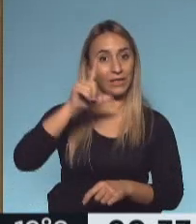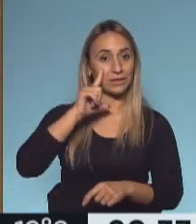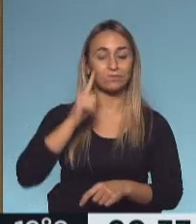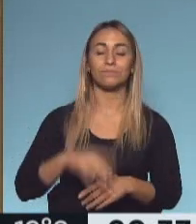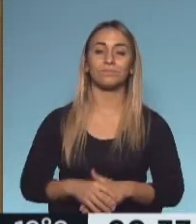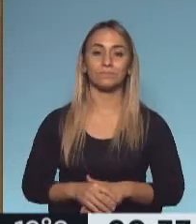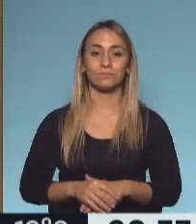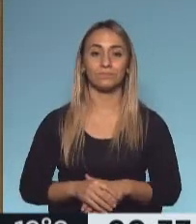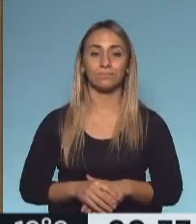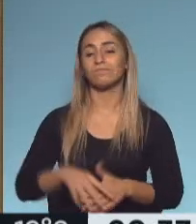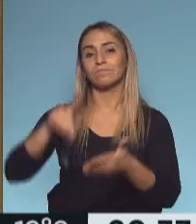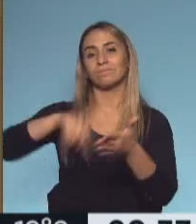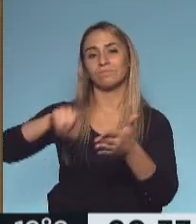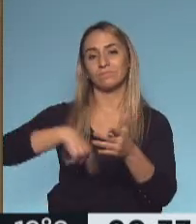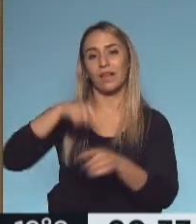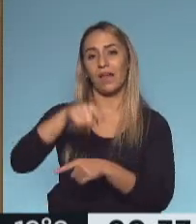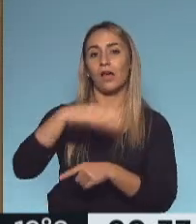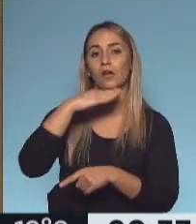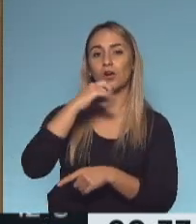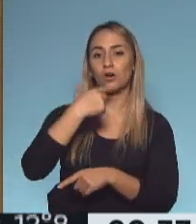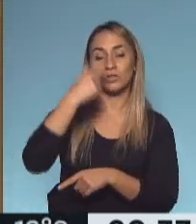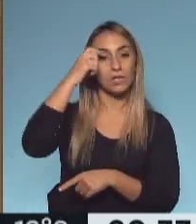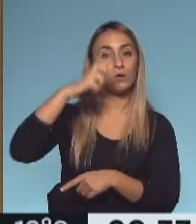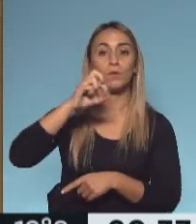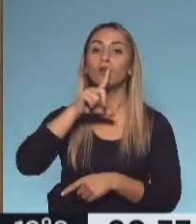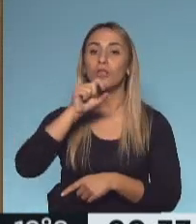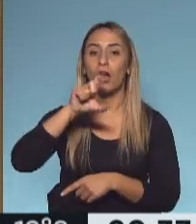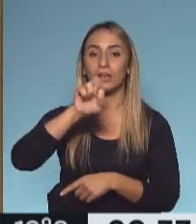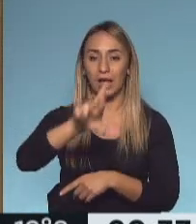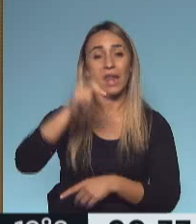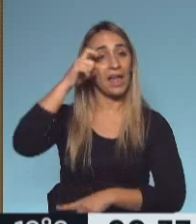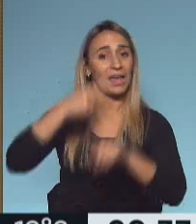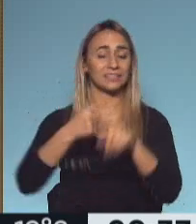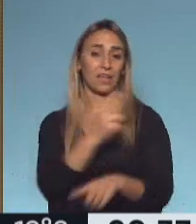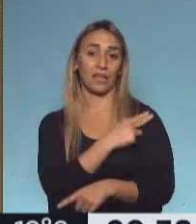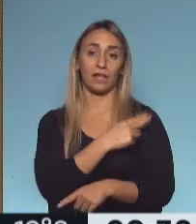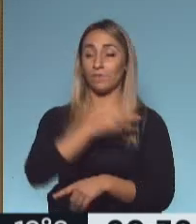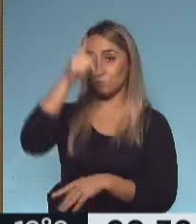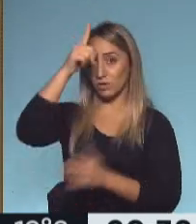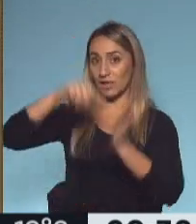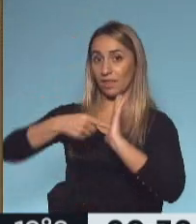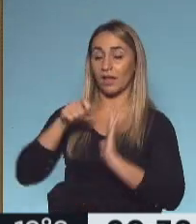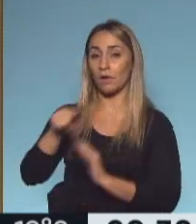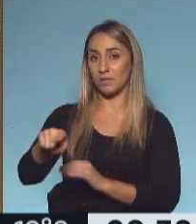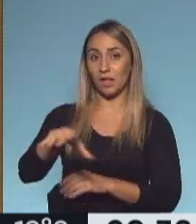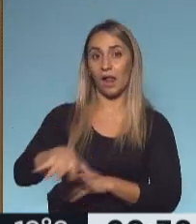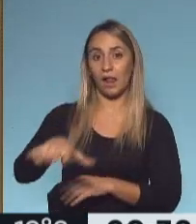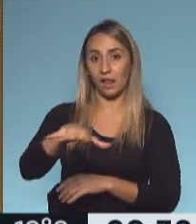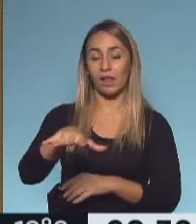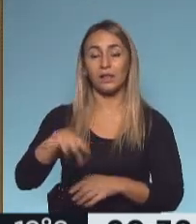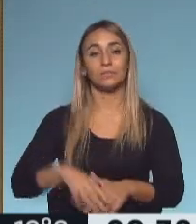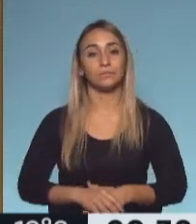Asolvieron a José Potocar, quien era ex jefe de la policía de la ciudad de Buenos Aires.